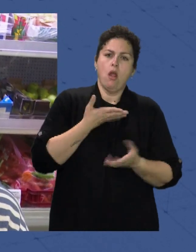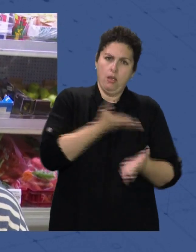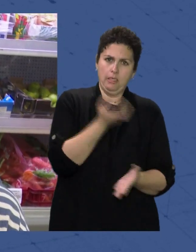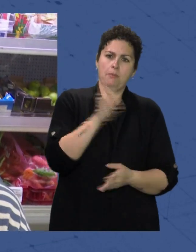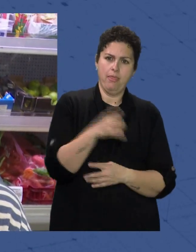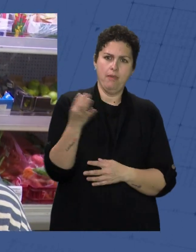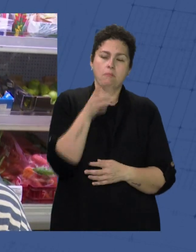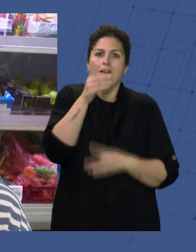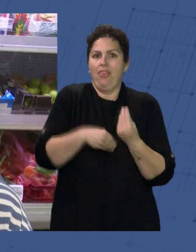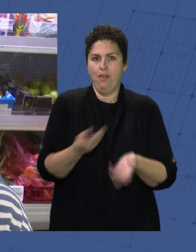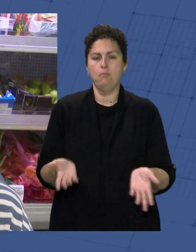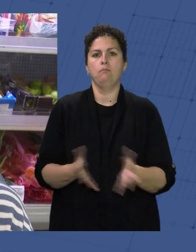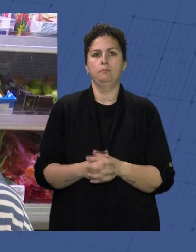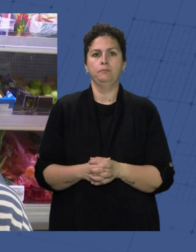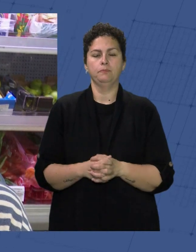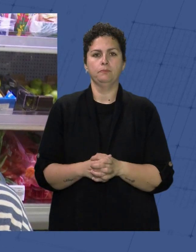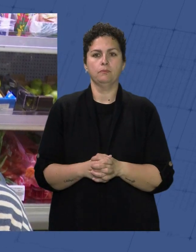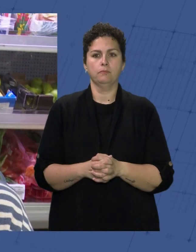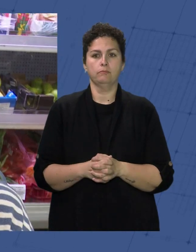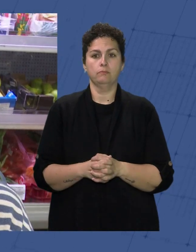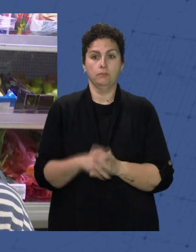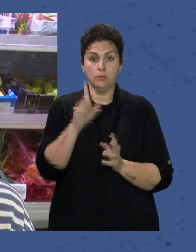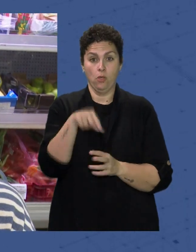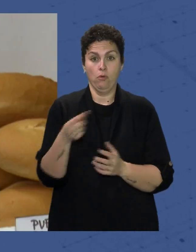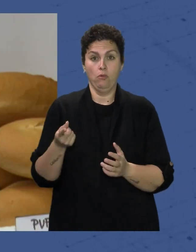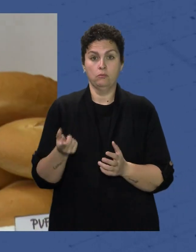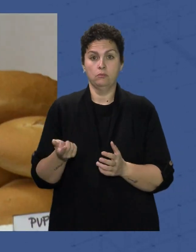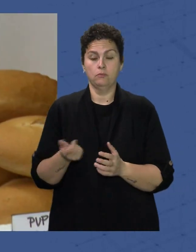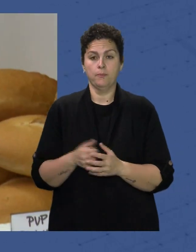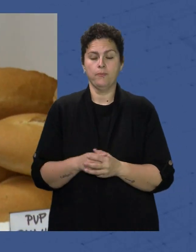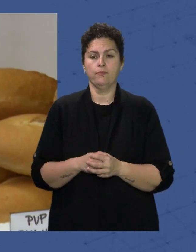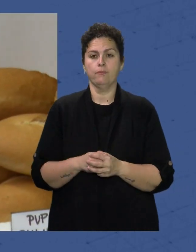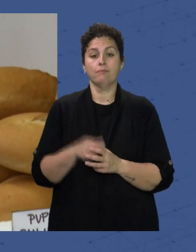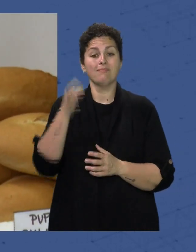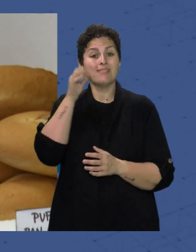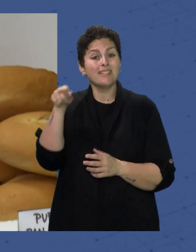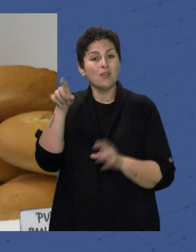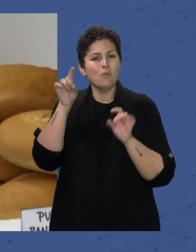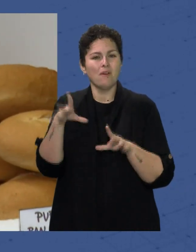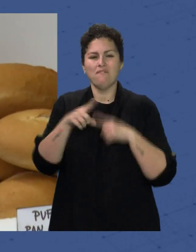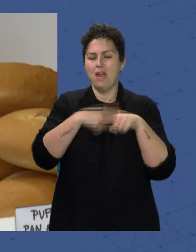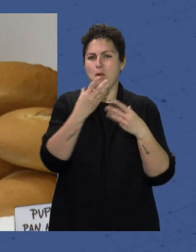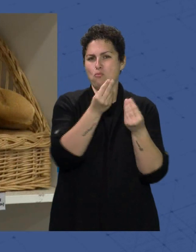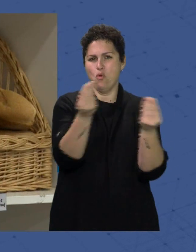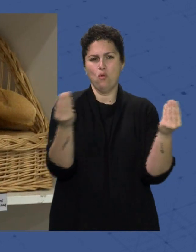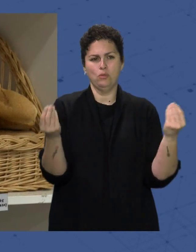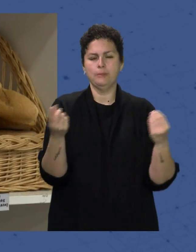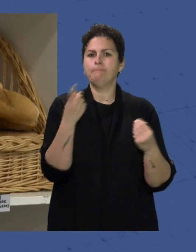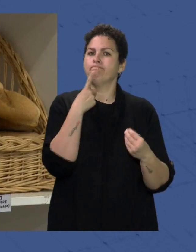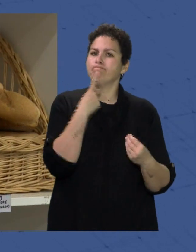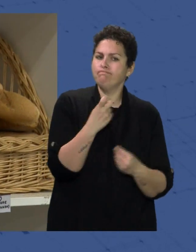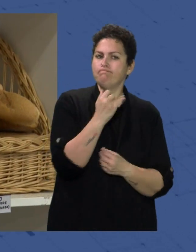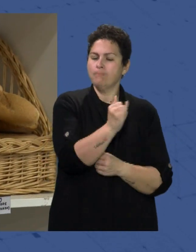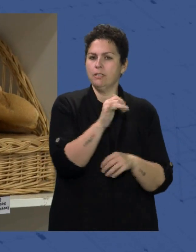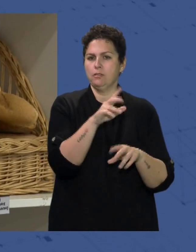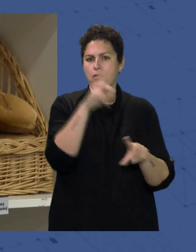Porque ¿Qué hace? ¿No? Como ella Muchas familias Que se encuentran Con dificultades A